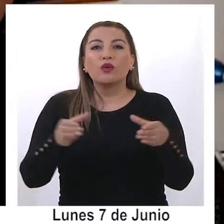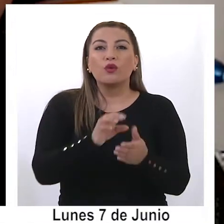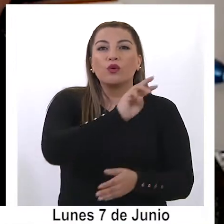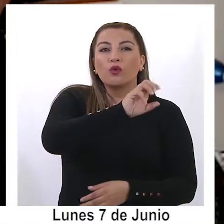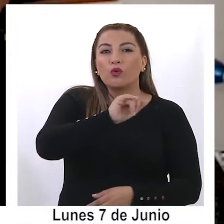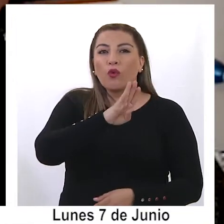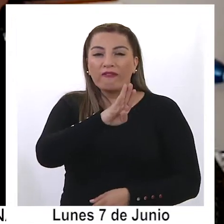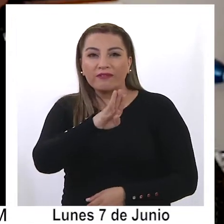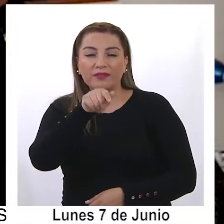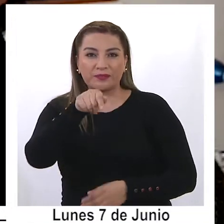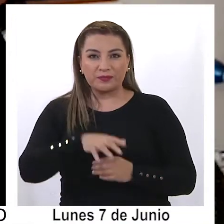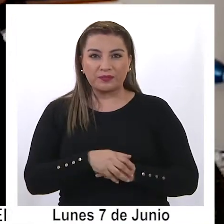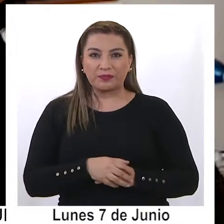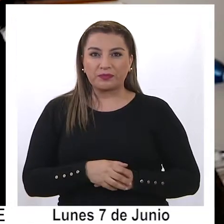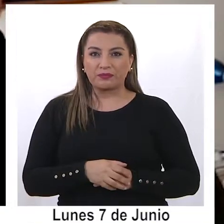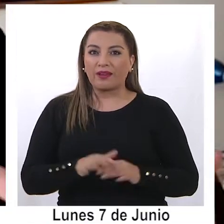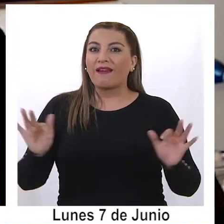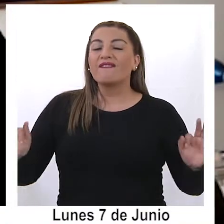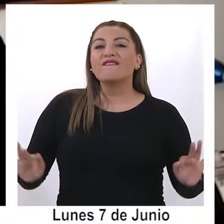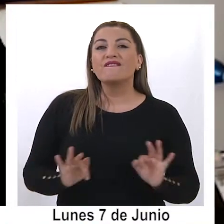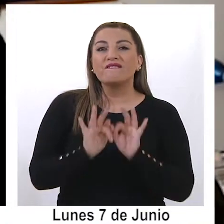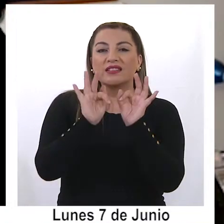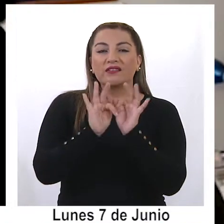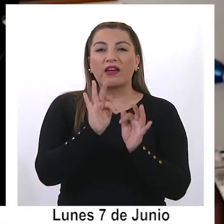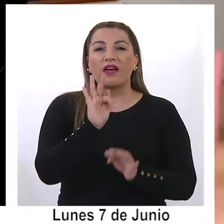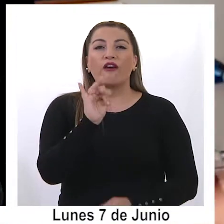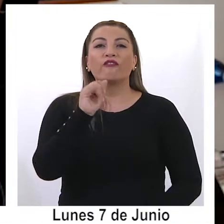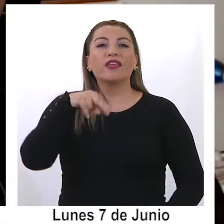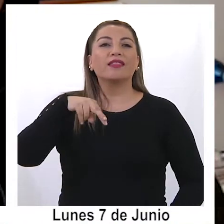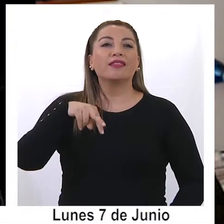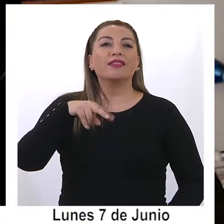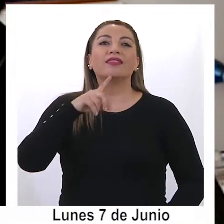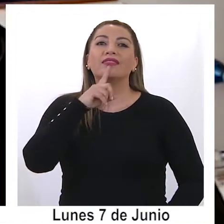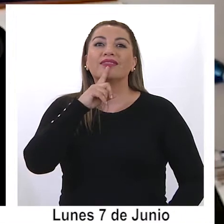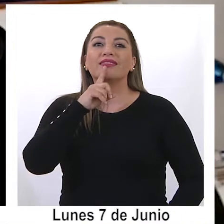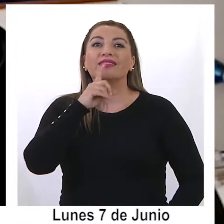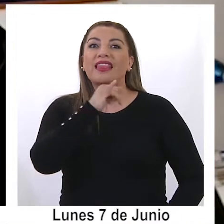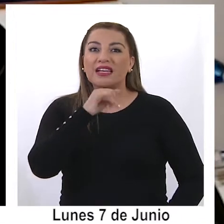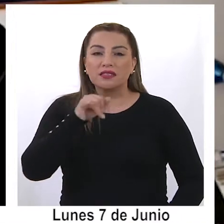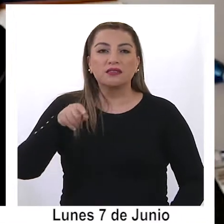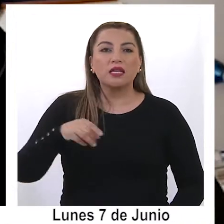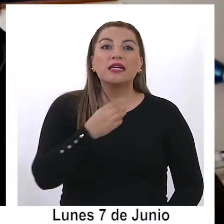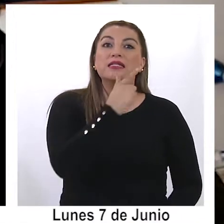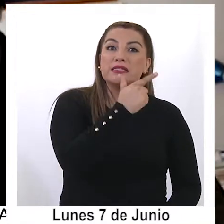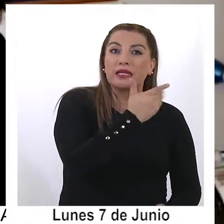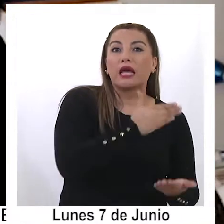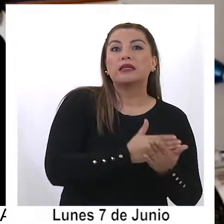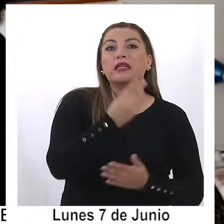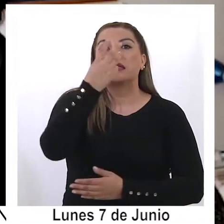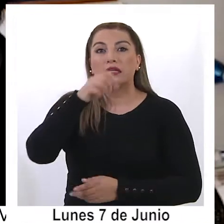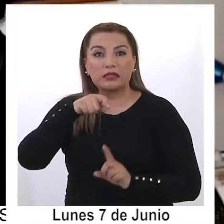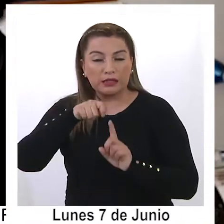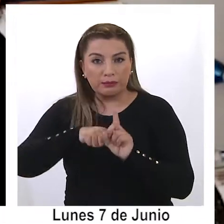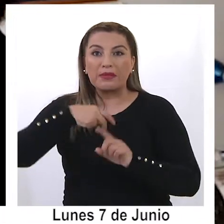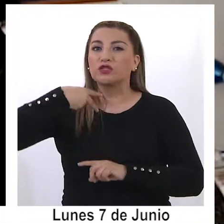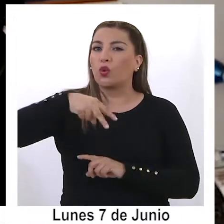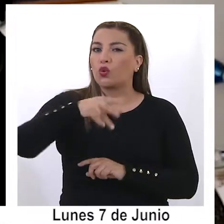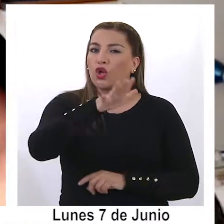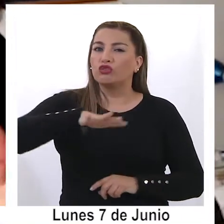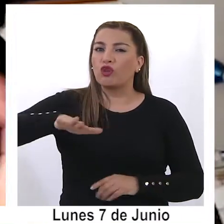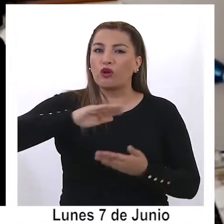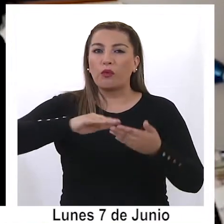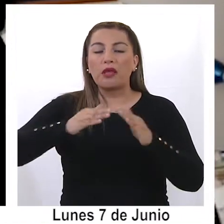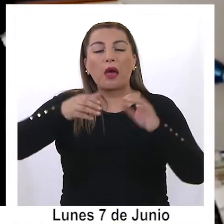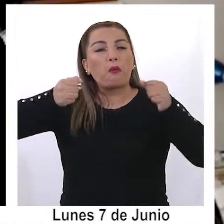web del Festival FINDAS entre el 7 y el 30 de junio para ser disfrutadas por toda